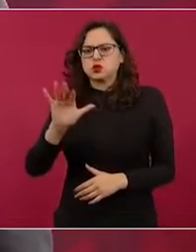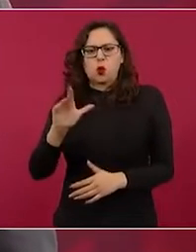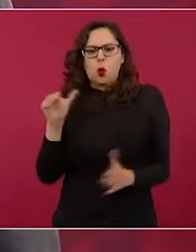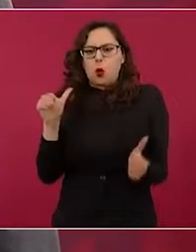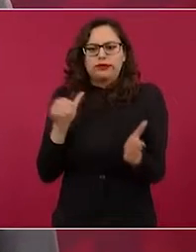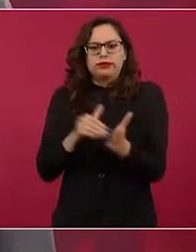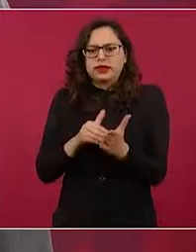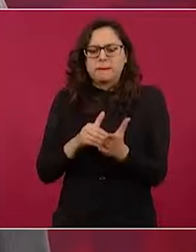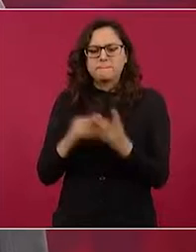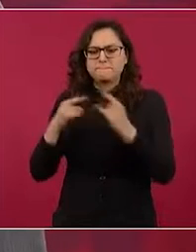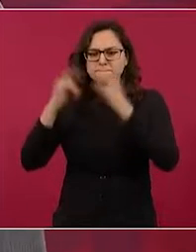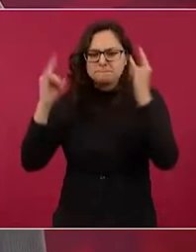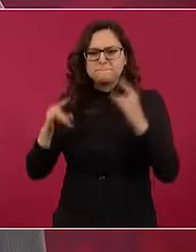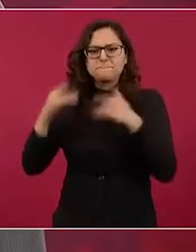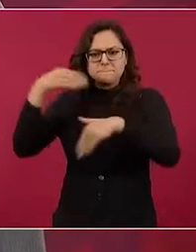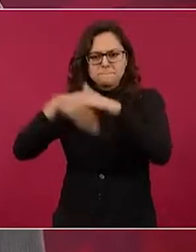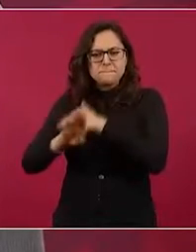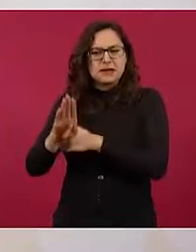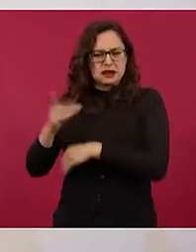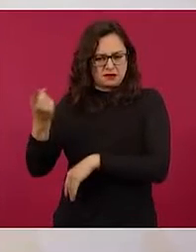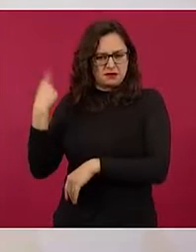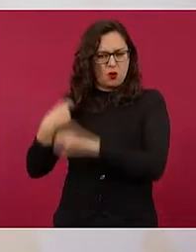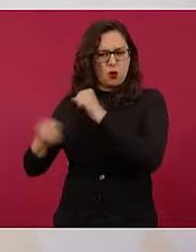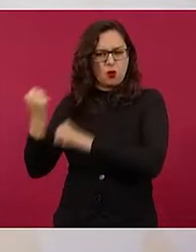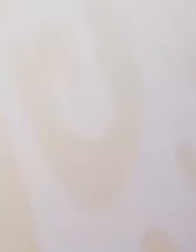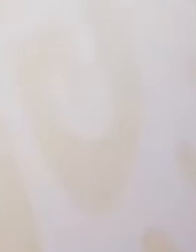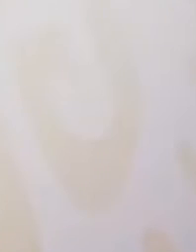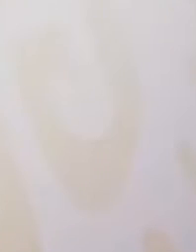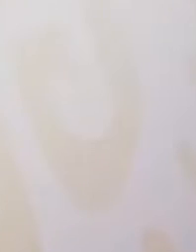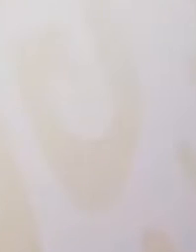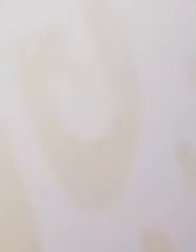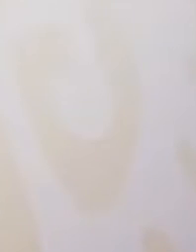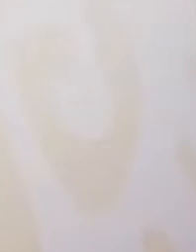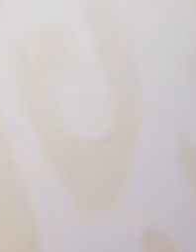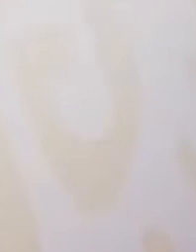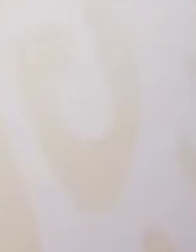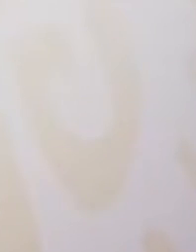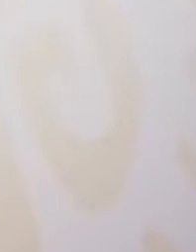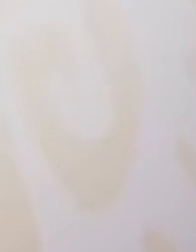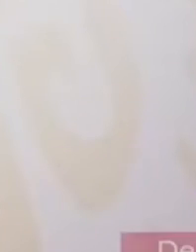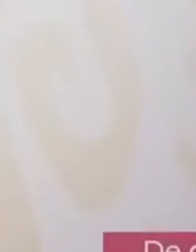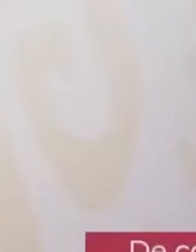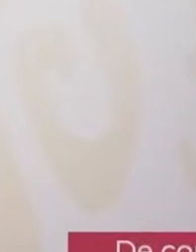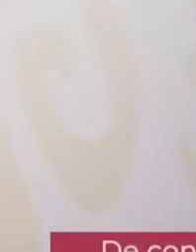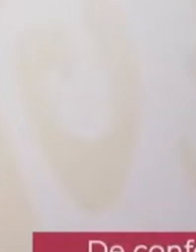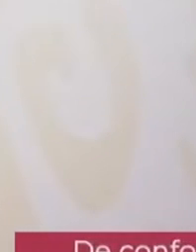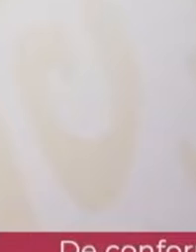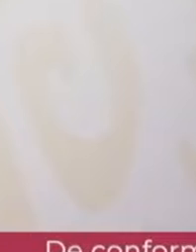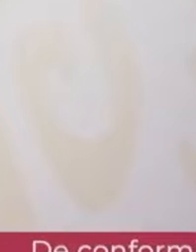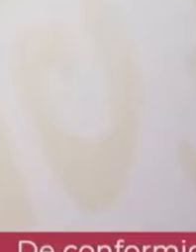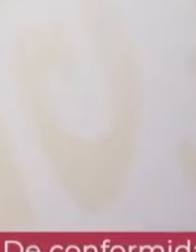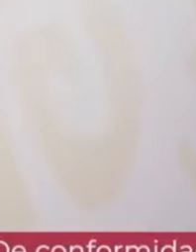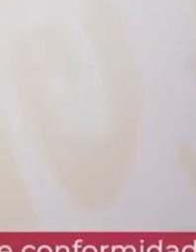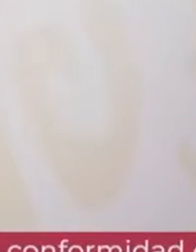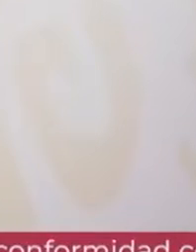mil casillas de la consulta pasada, y ahora van a poner lo mismo, pero no son 500 millones,